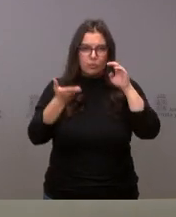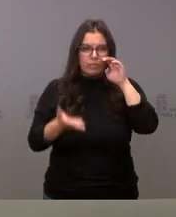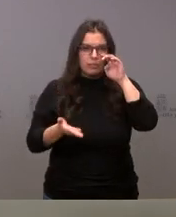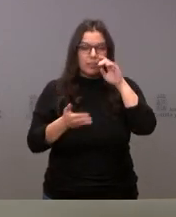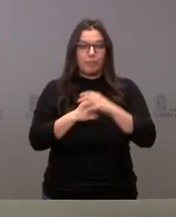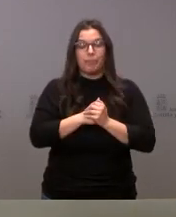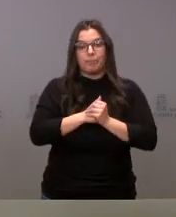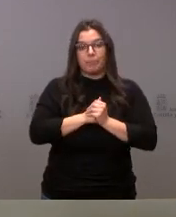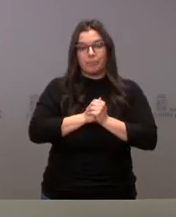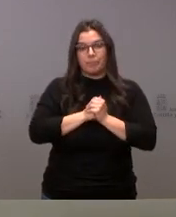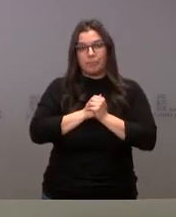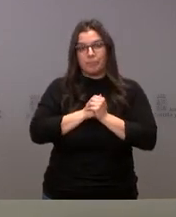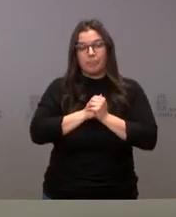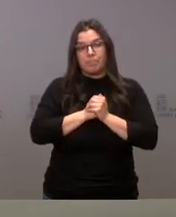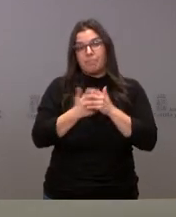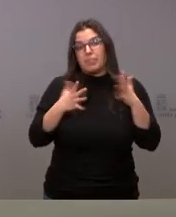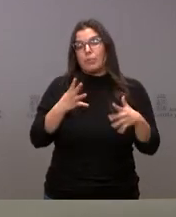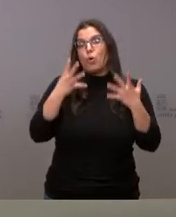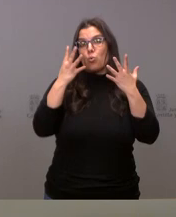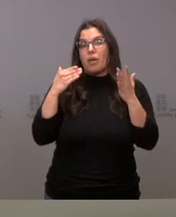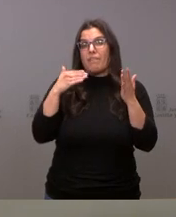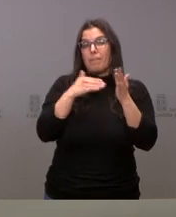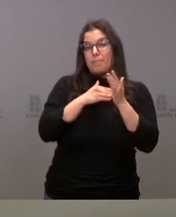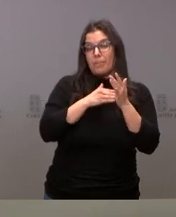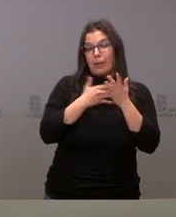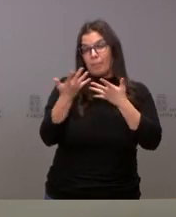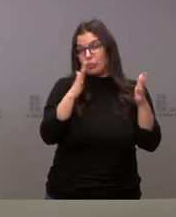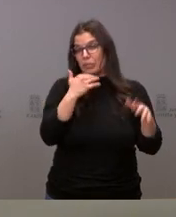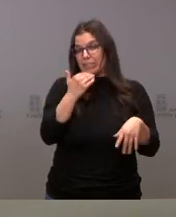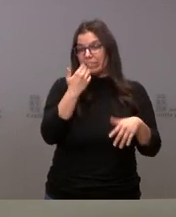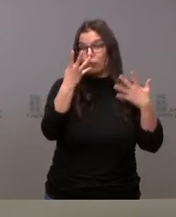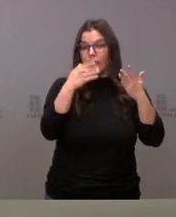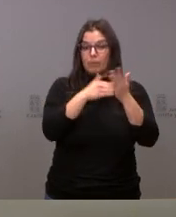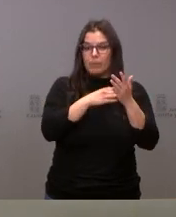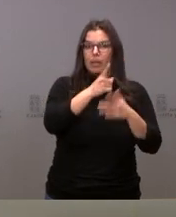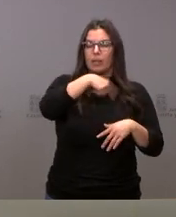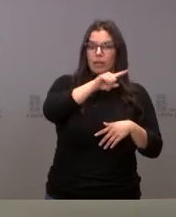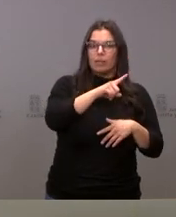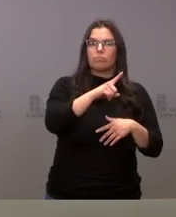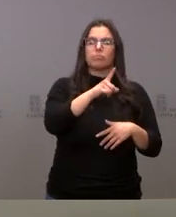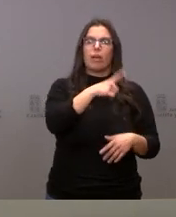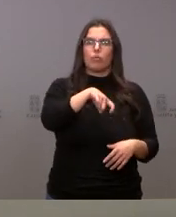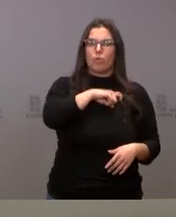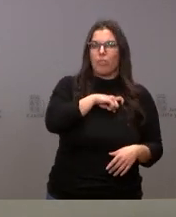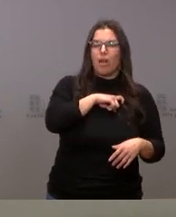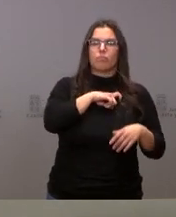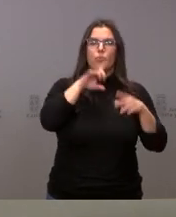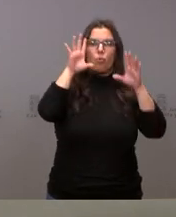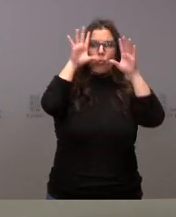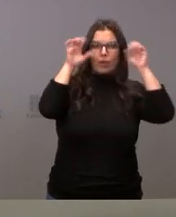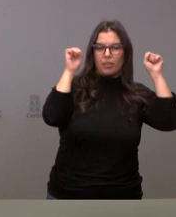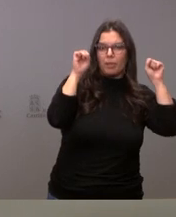Se aproximan a unas 9.000 las personas que pertenecen tanto a las fuerzas y cuerpos de seguridad del Estado